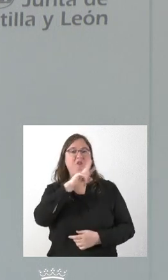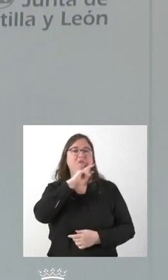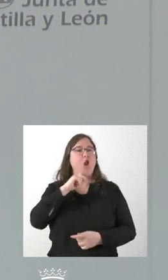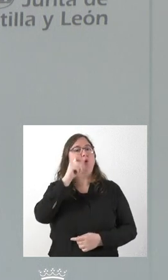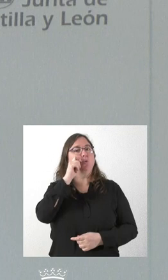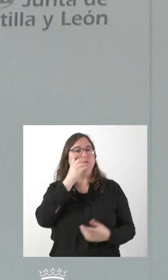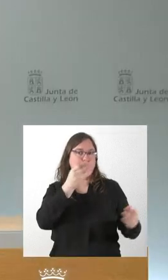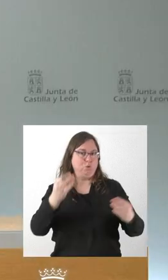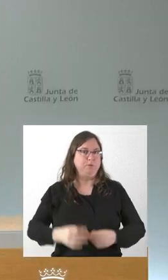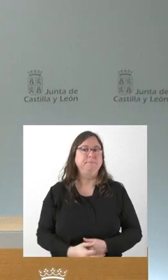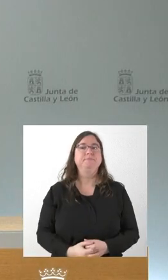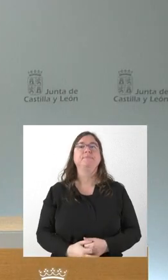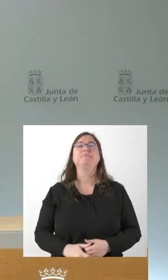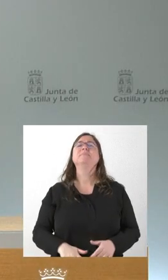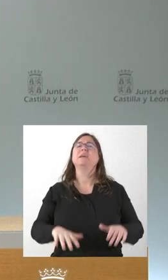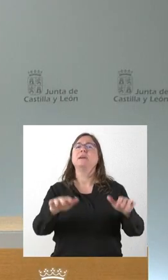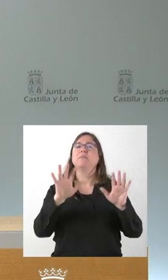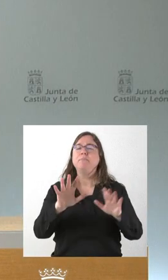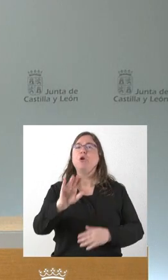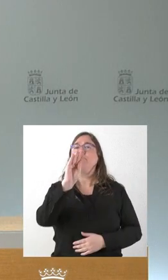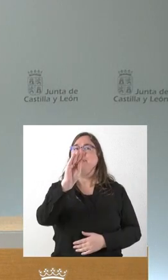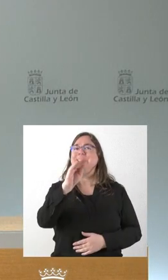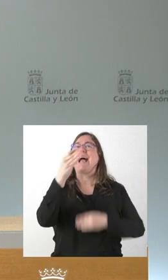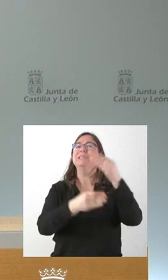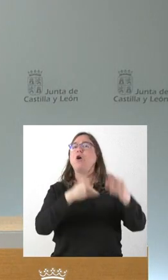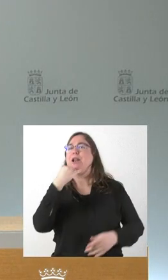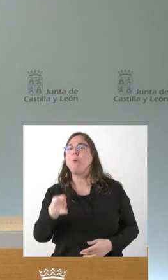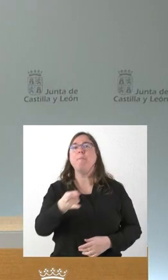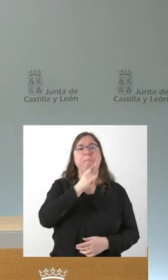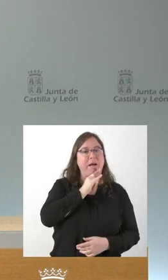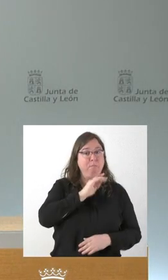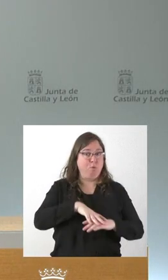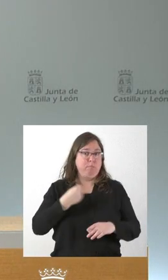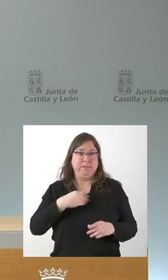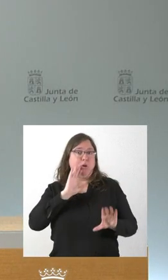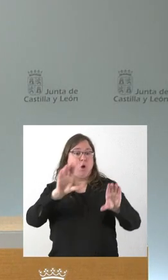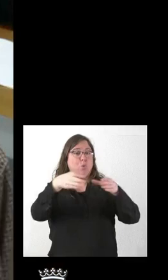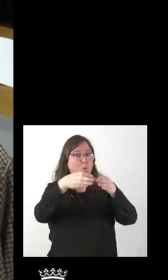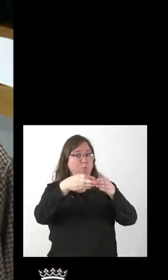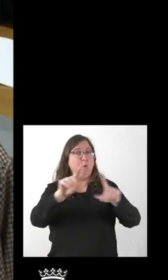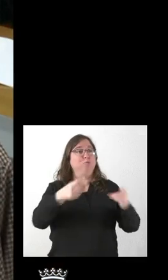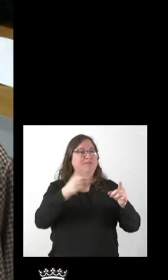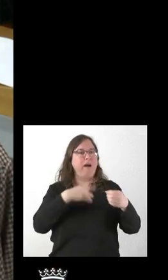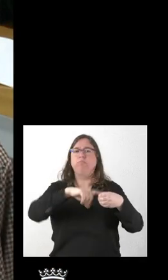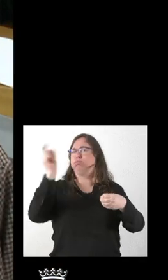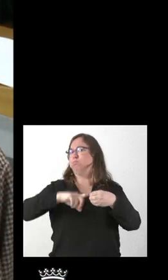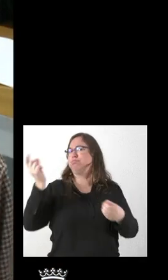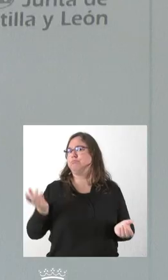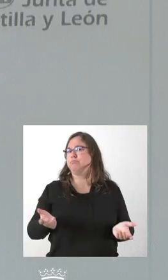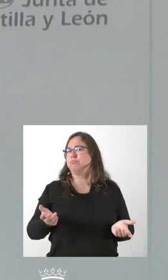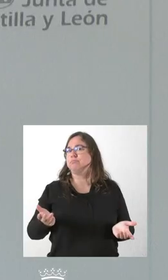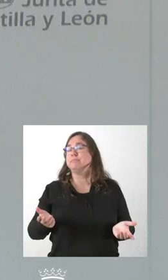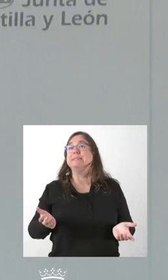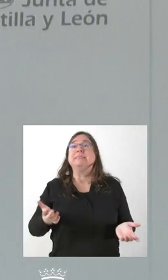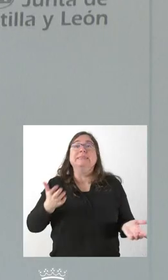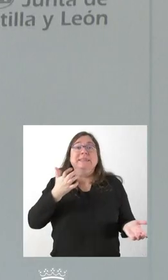territorio, que son muchos. Sí, pero ¿consideran que han hecho algo mal para que estos grupos musicales se hayan caído del cartel? Quien